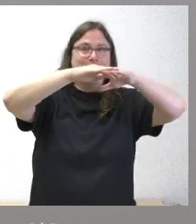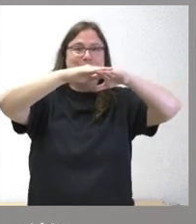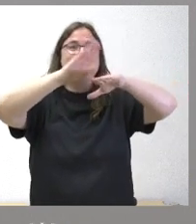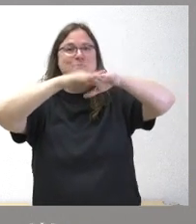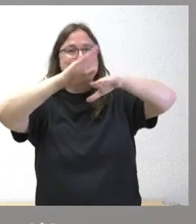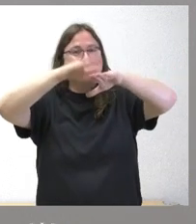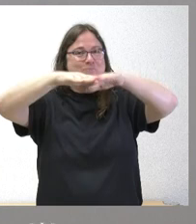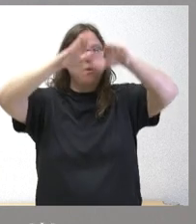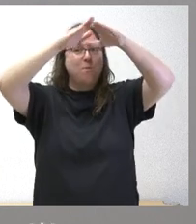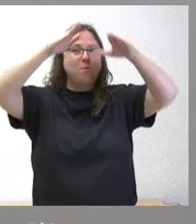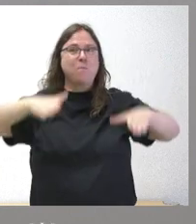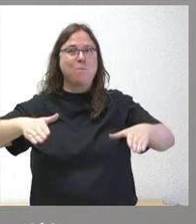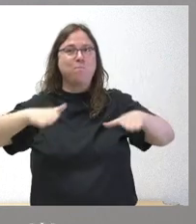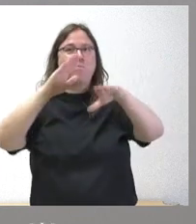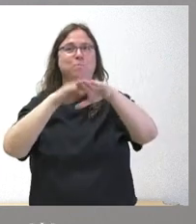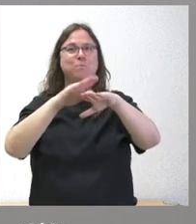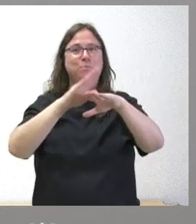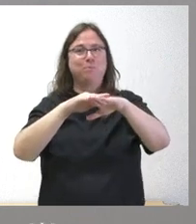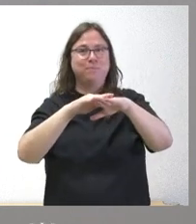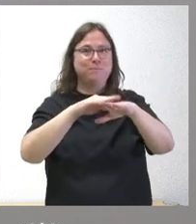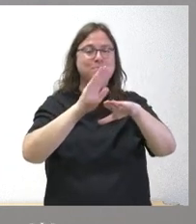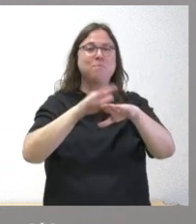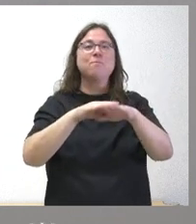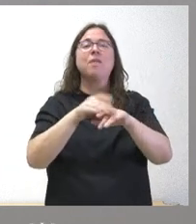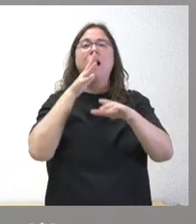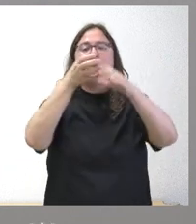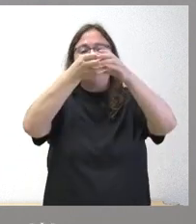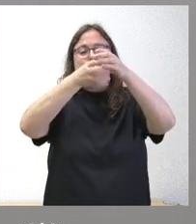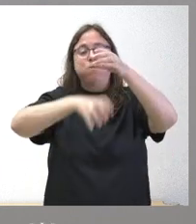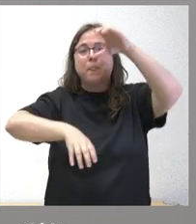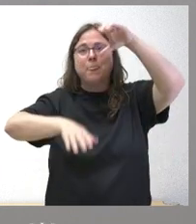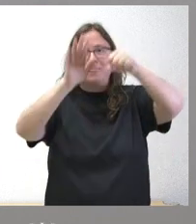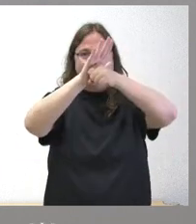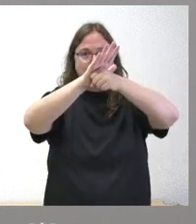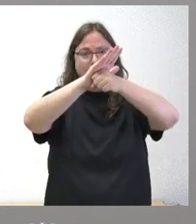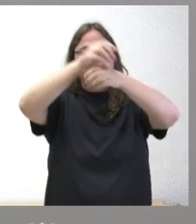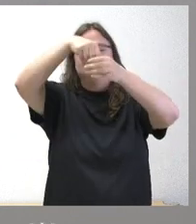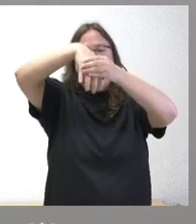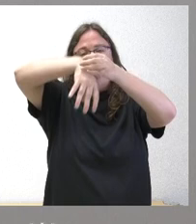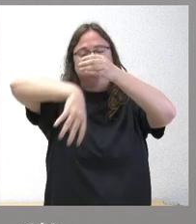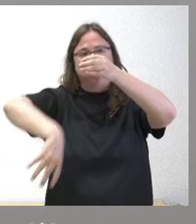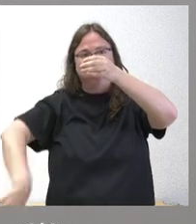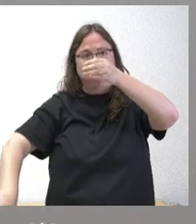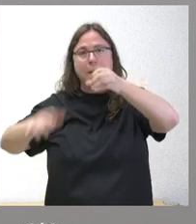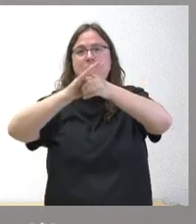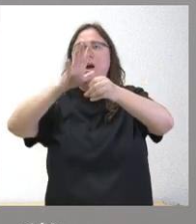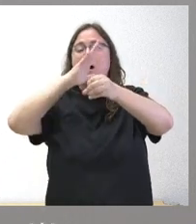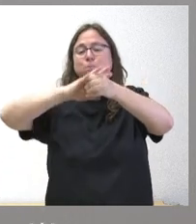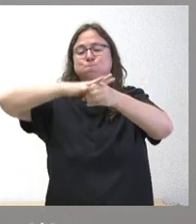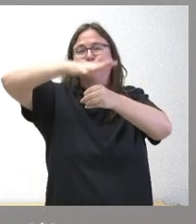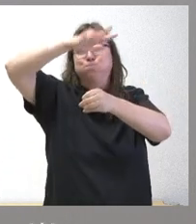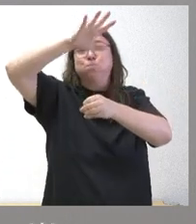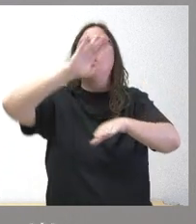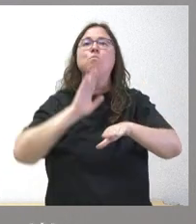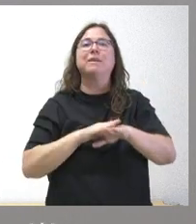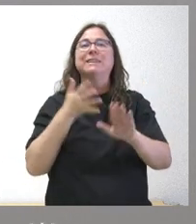taponaron los canalones de evacuación y por tanto el elemento de determinación de ese estudio es que no